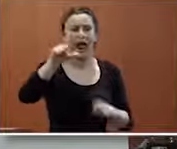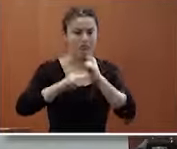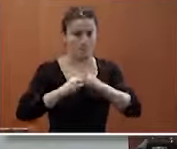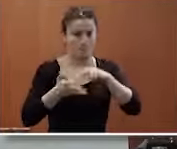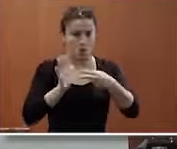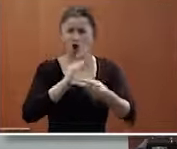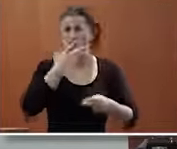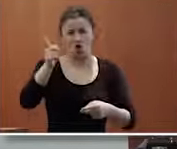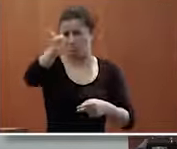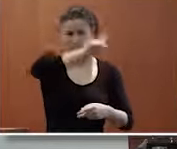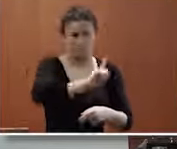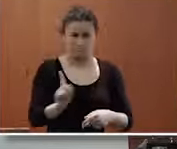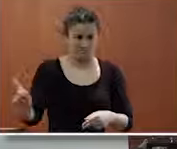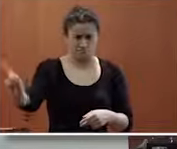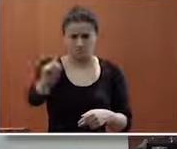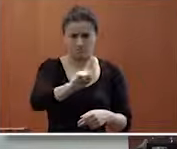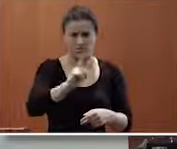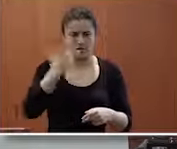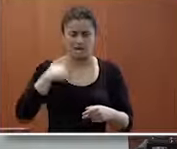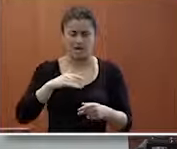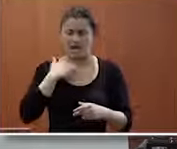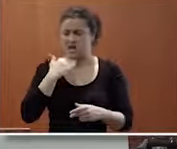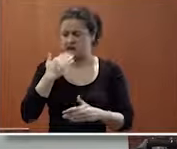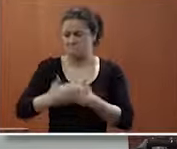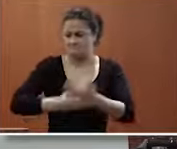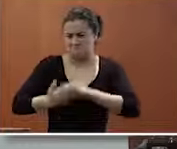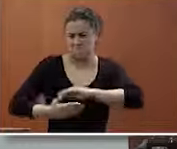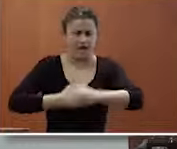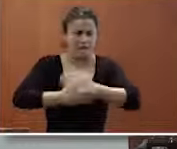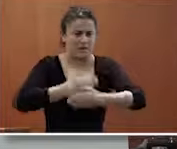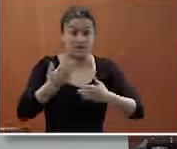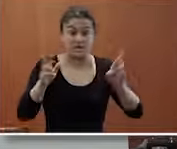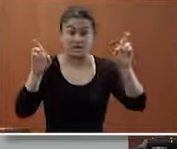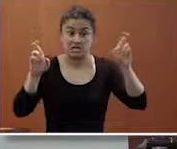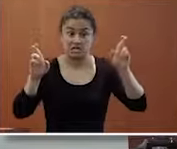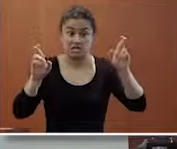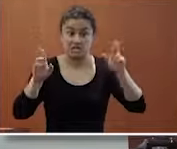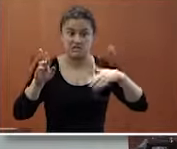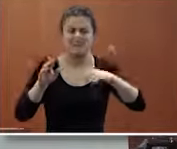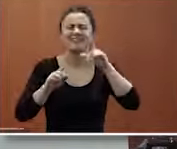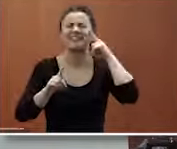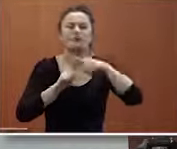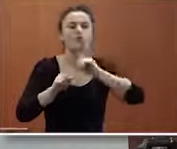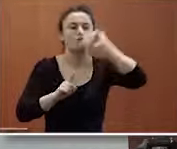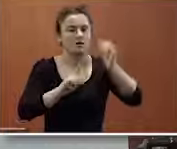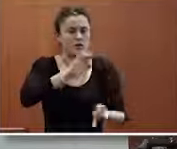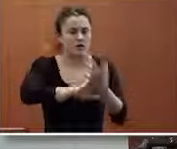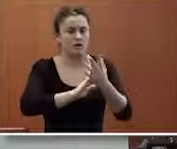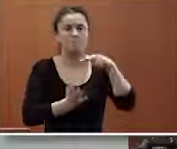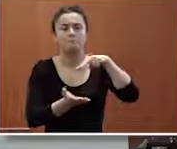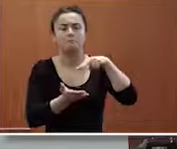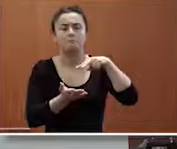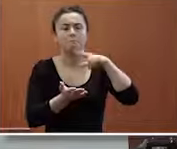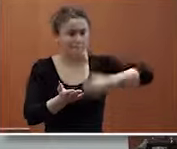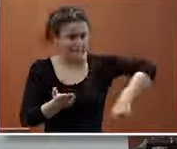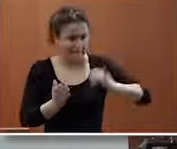no es conocido tenemos ya el vídeo hecho y esperamos tener presidencia muy poquito es una fundación que está creada que tiene presidencia actualmente